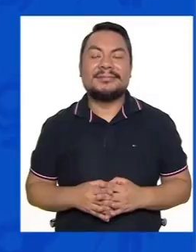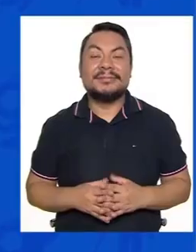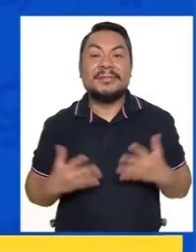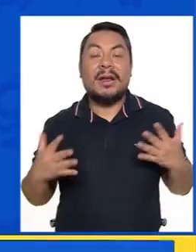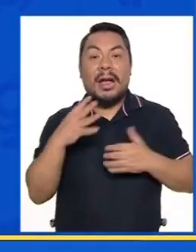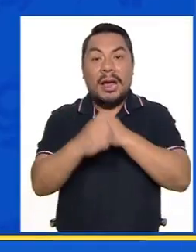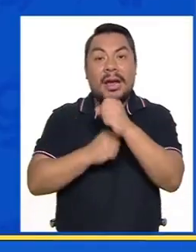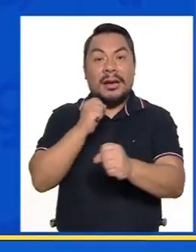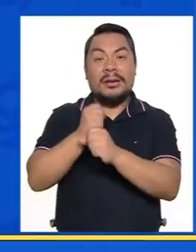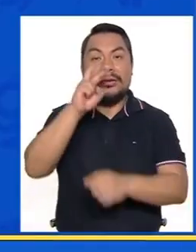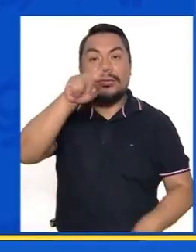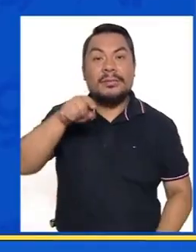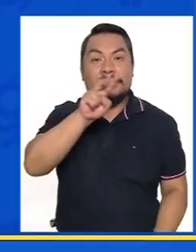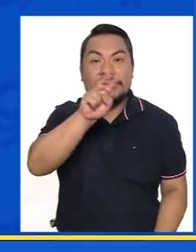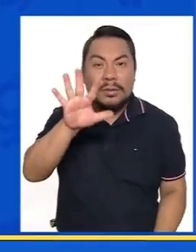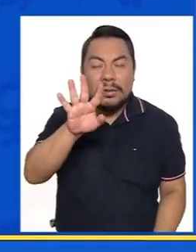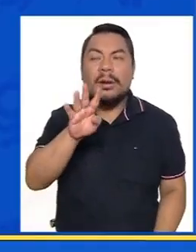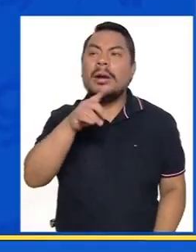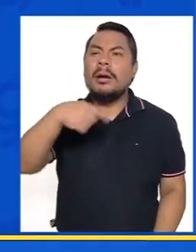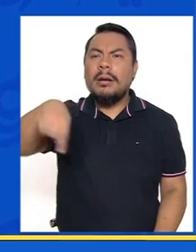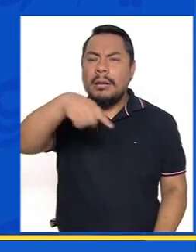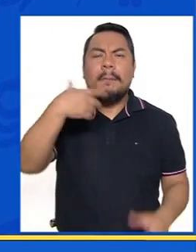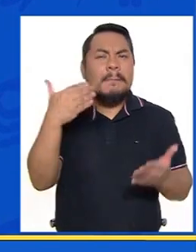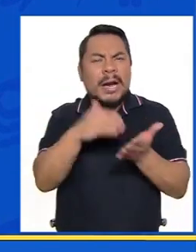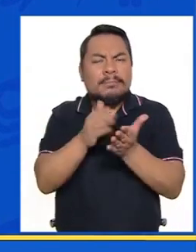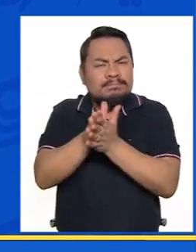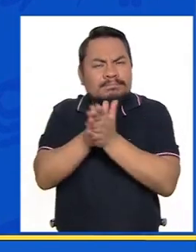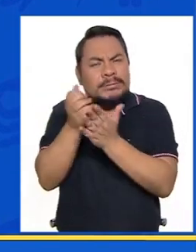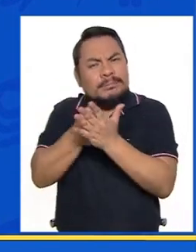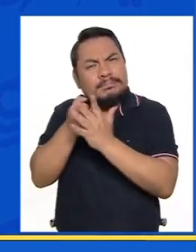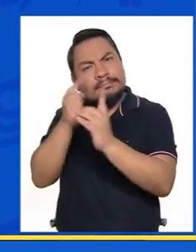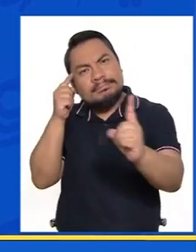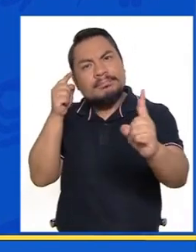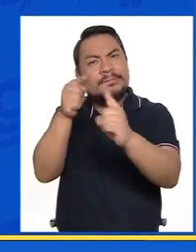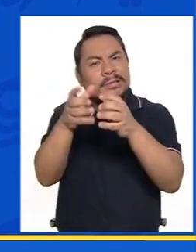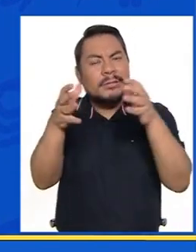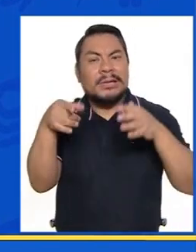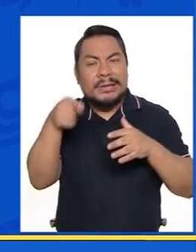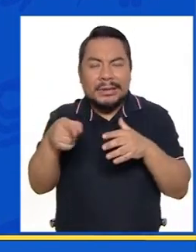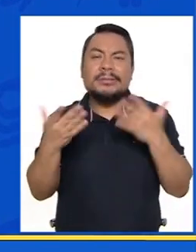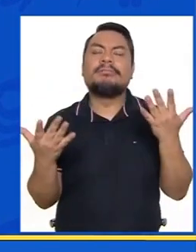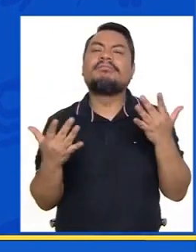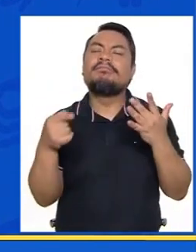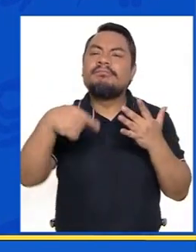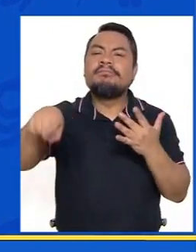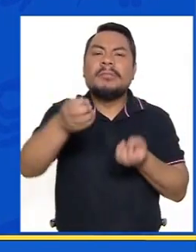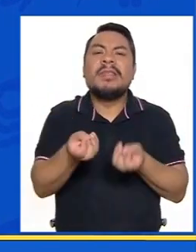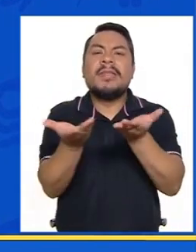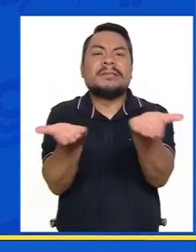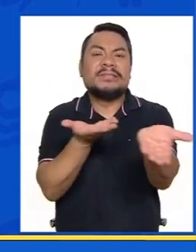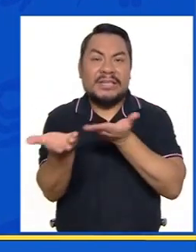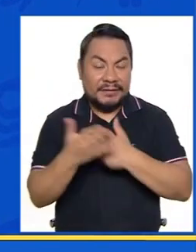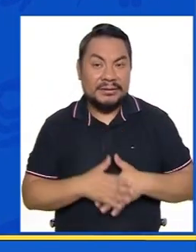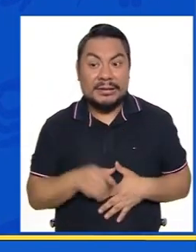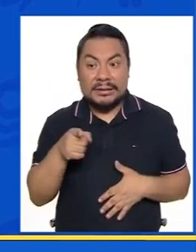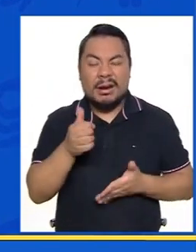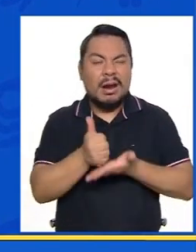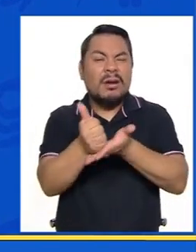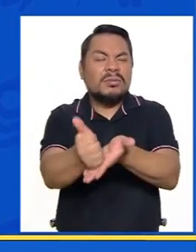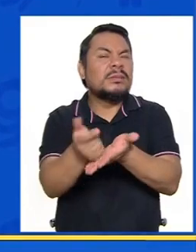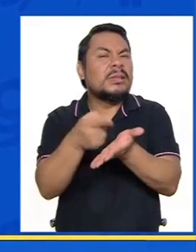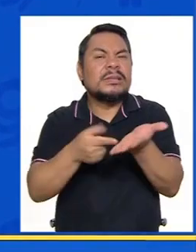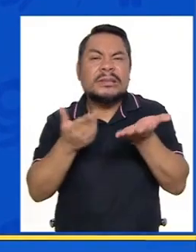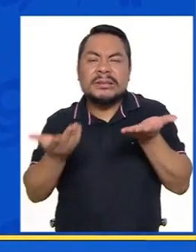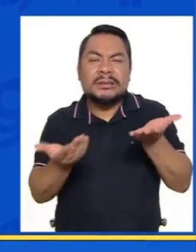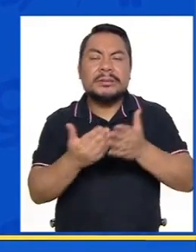Para el año 2024 somos un poco más ambiciosos todavía con esta plataforma de servicios que lo que ayuda